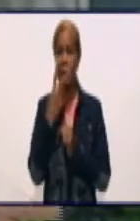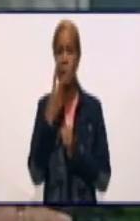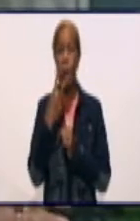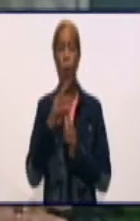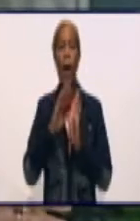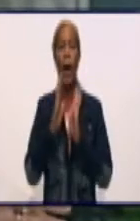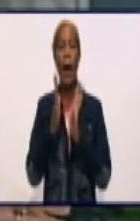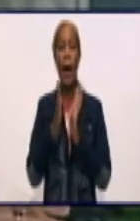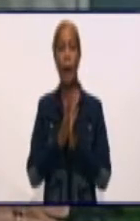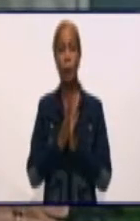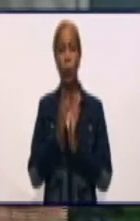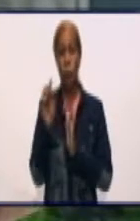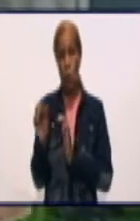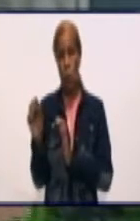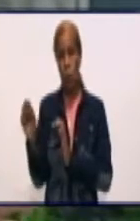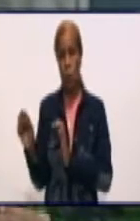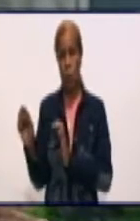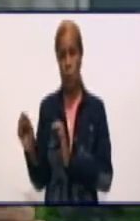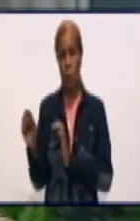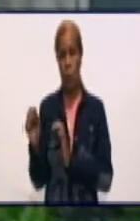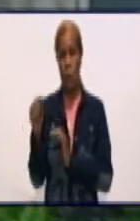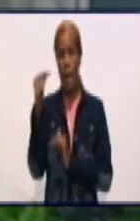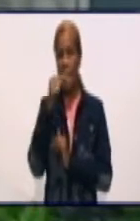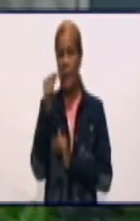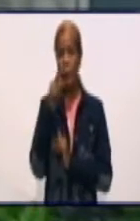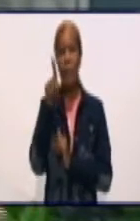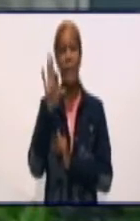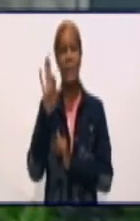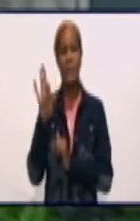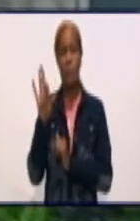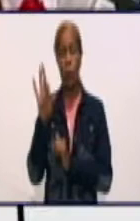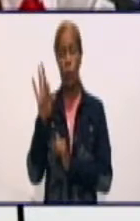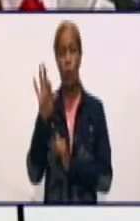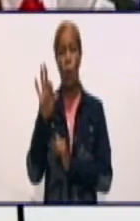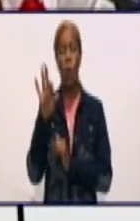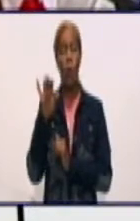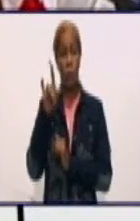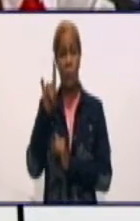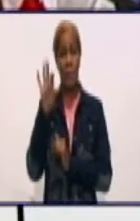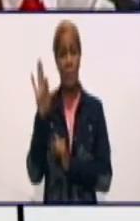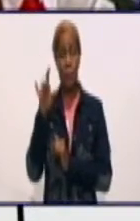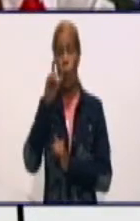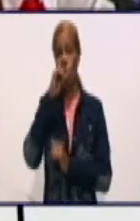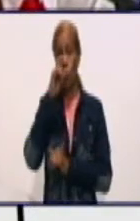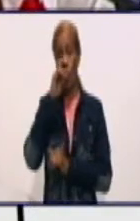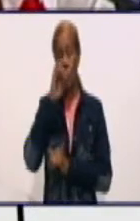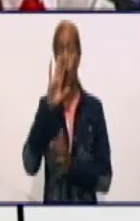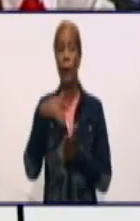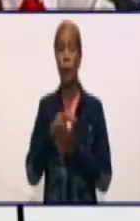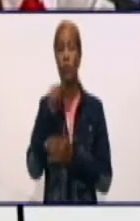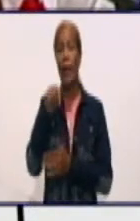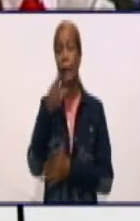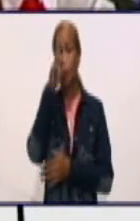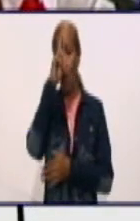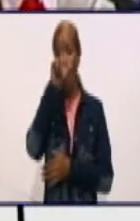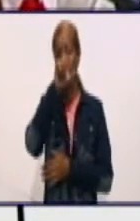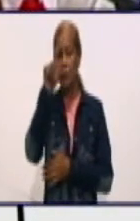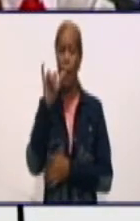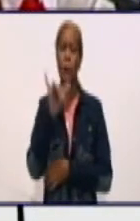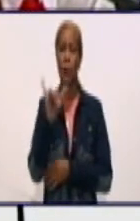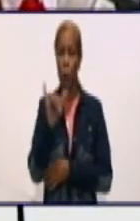pacientes de la edad pediatra en la capital provincial. Un hospital que además ha necesitado de